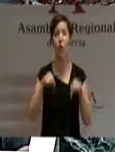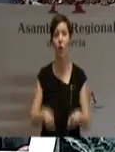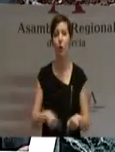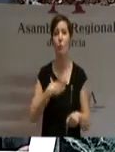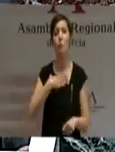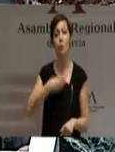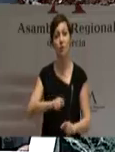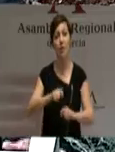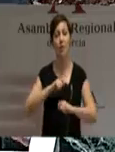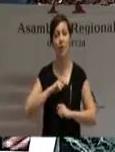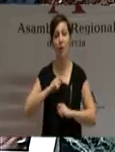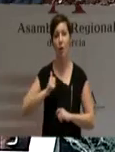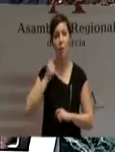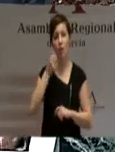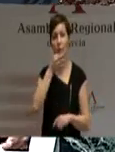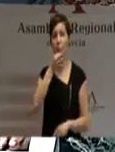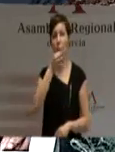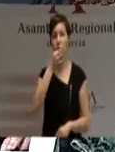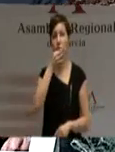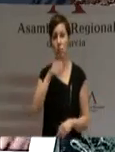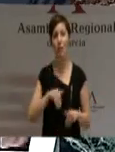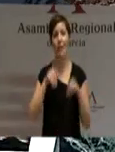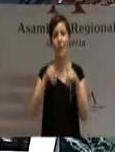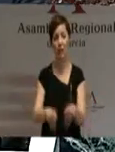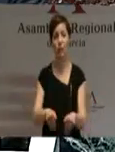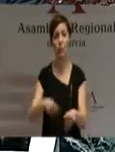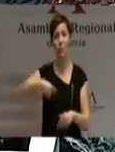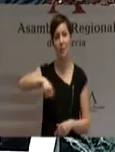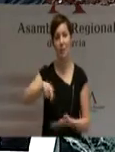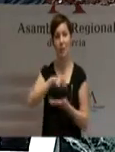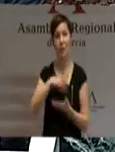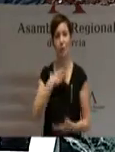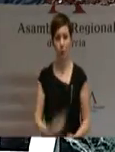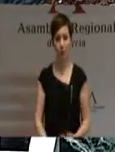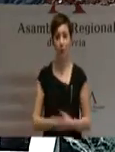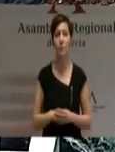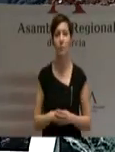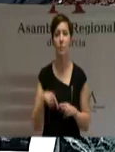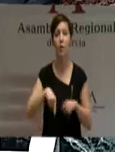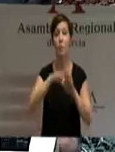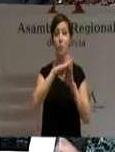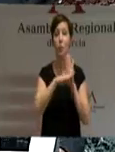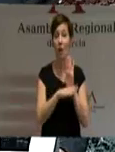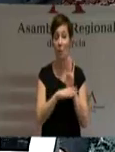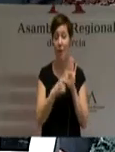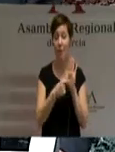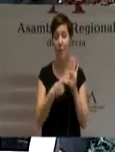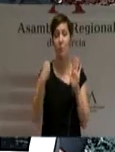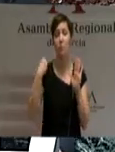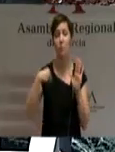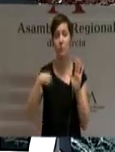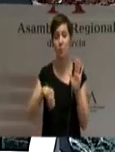en esta Cámara como candidato a la presidencia del Gobierno regional, amparado por un programa de Gobierno que fue socialmente